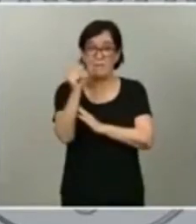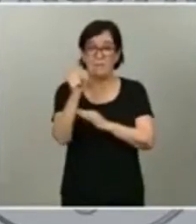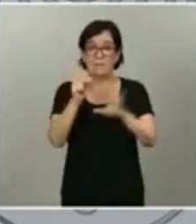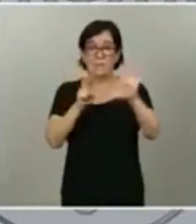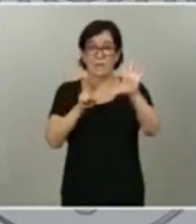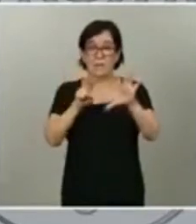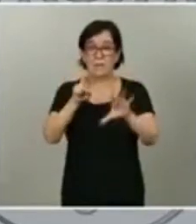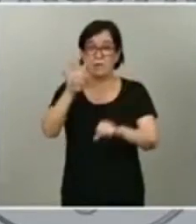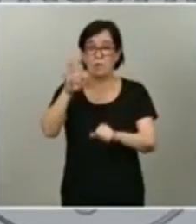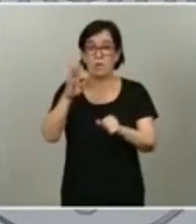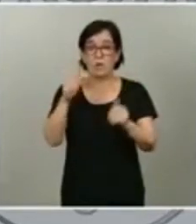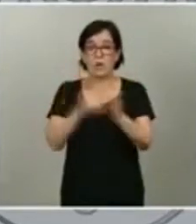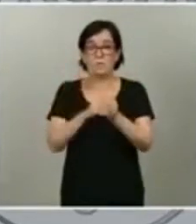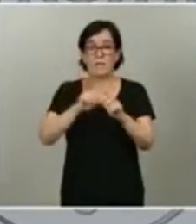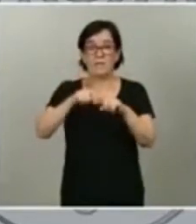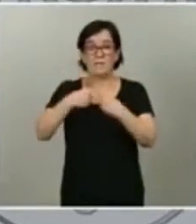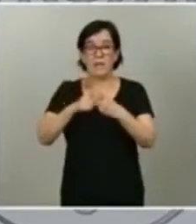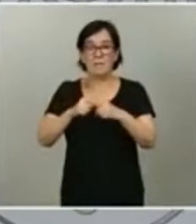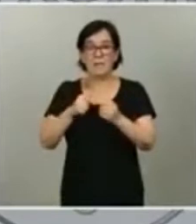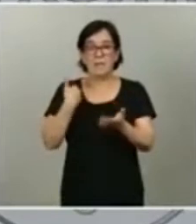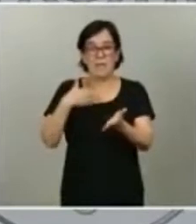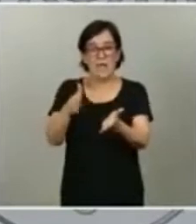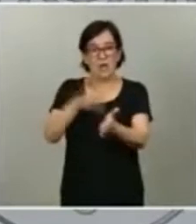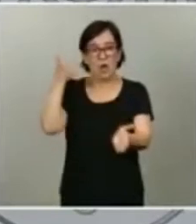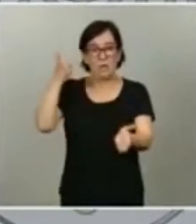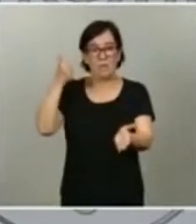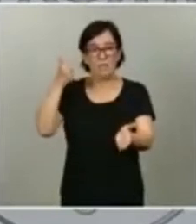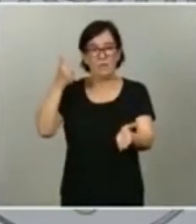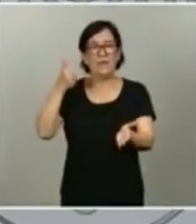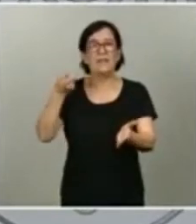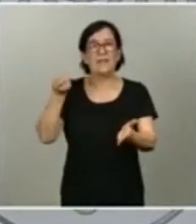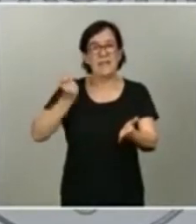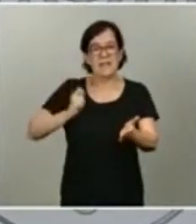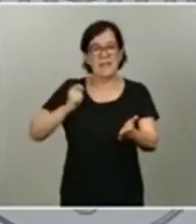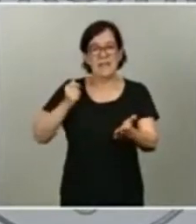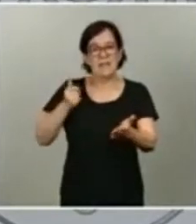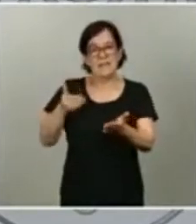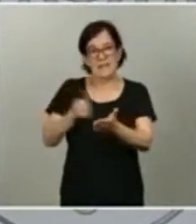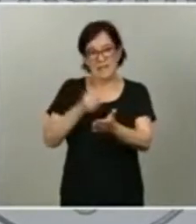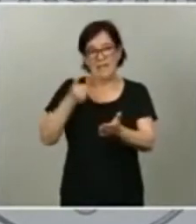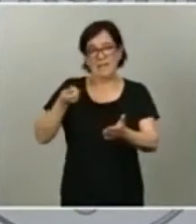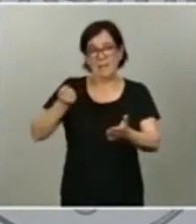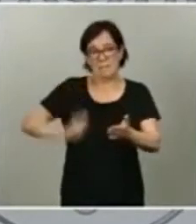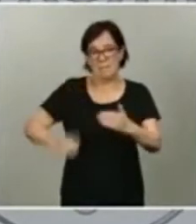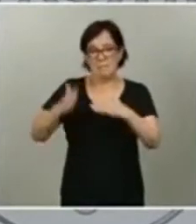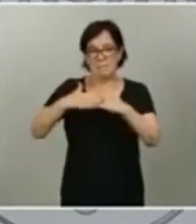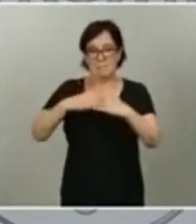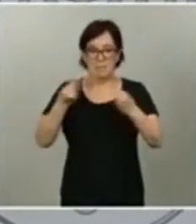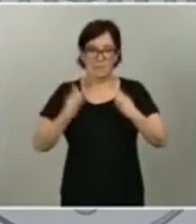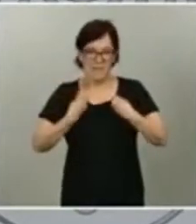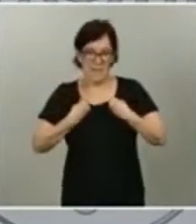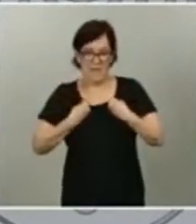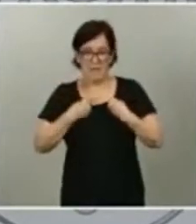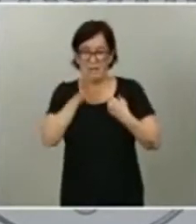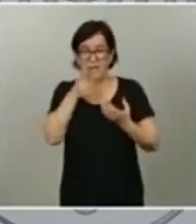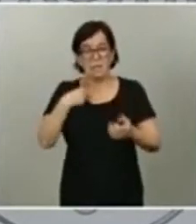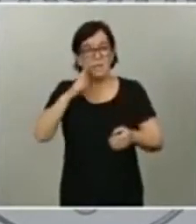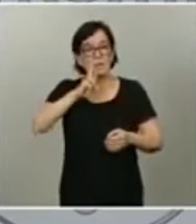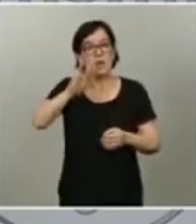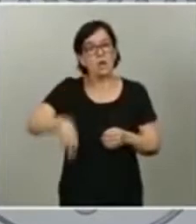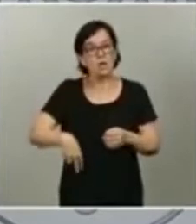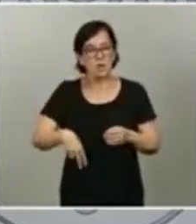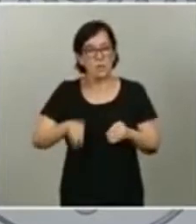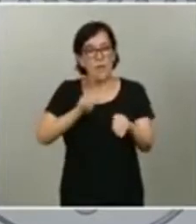familias van a cobrar de oficio el ingreso mínimo vital. Este reconocimiento de las prestaciones